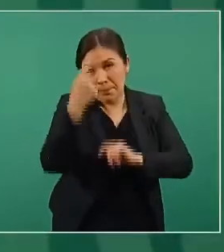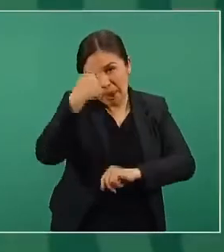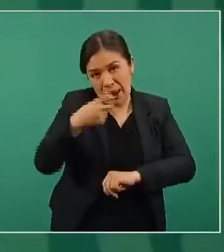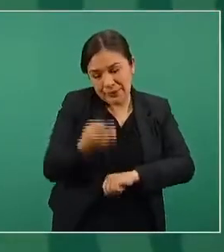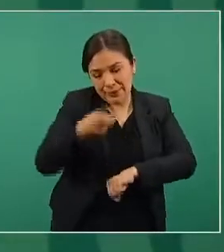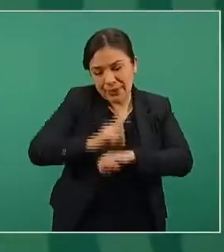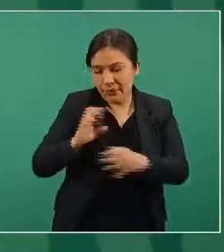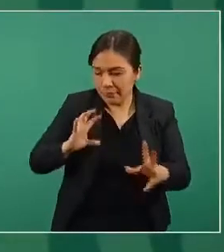Muchas gracias.